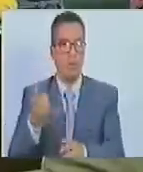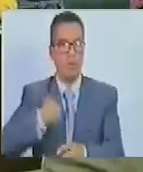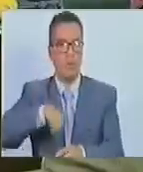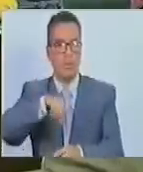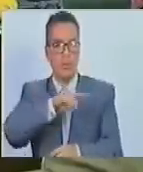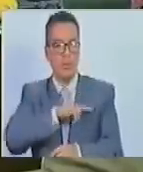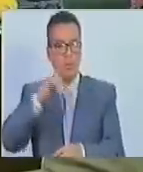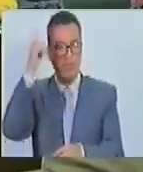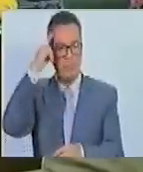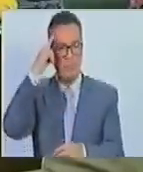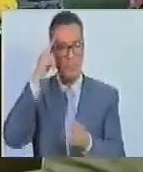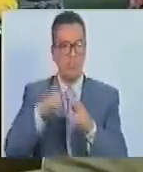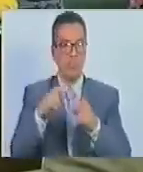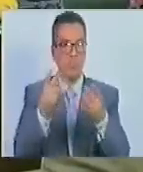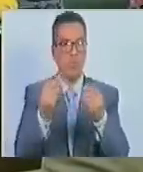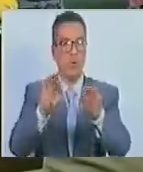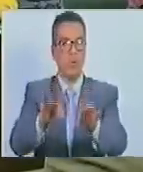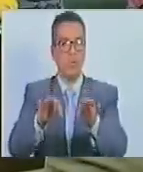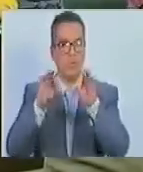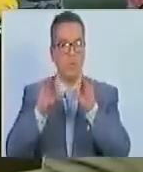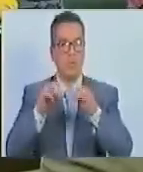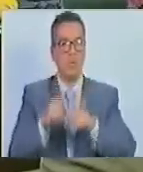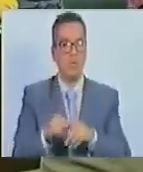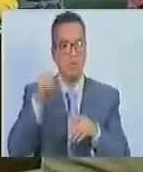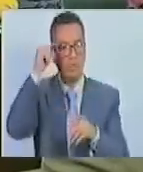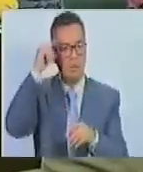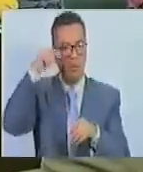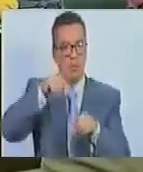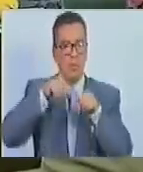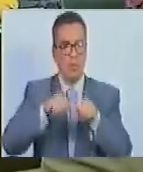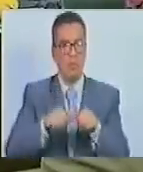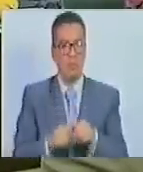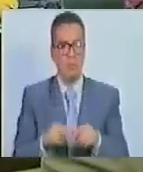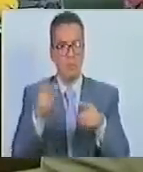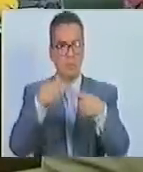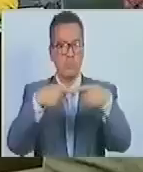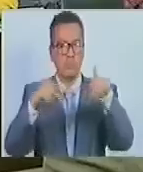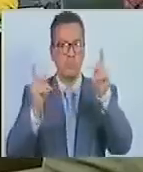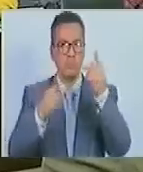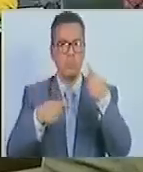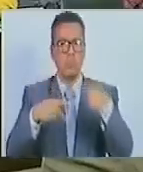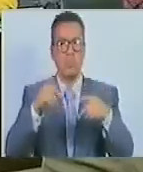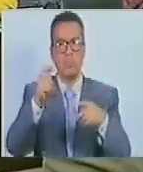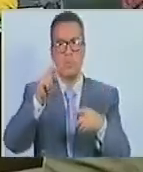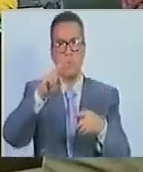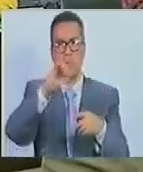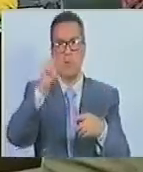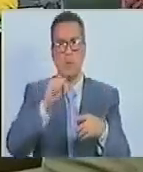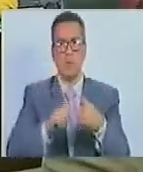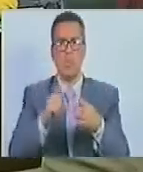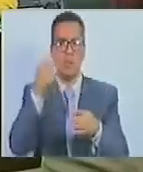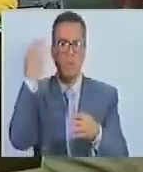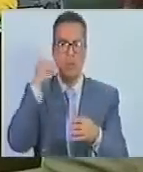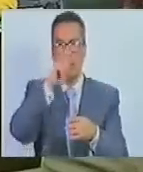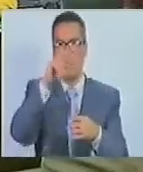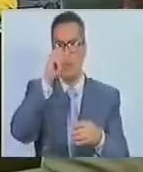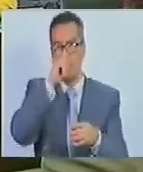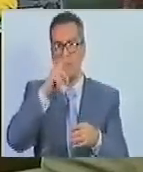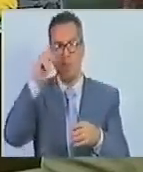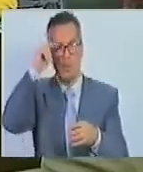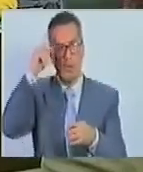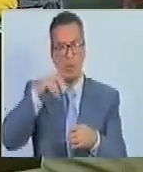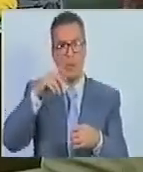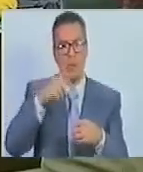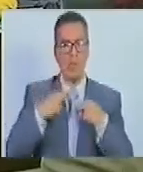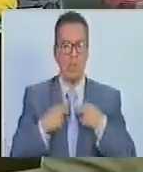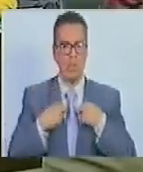reconocimiento muy especial a quienes estuvieron ahí en el Teatro Teresa Carreño hace 20 años, al profesor